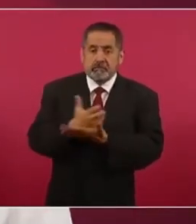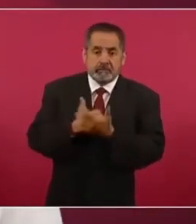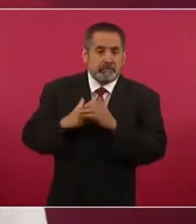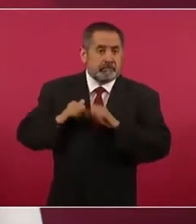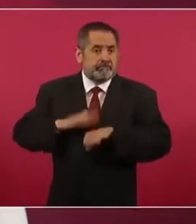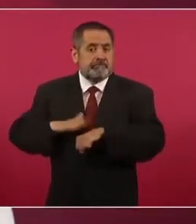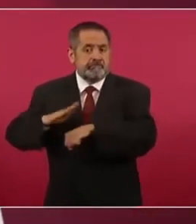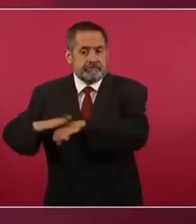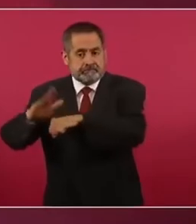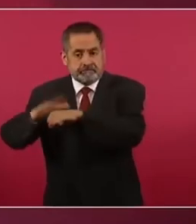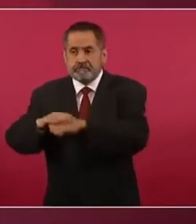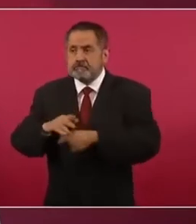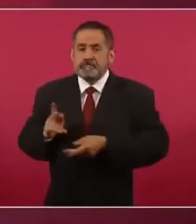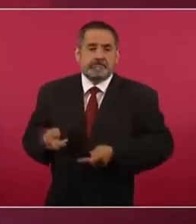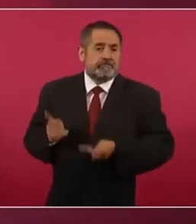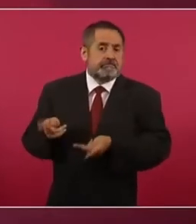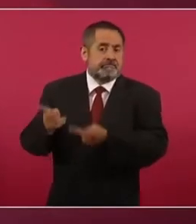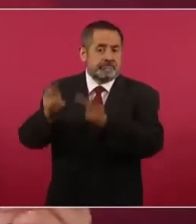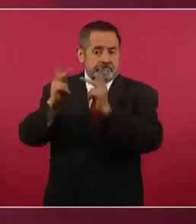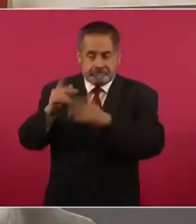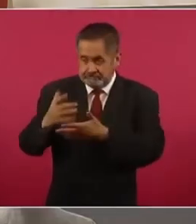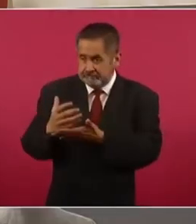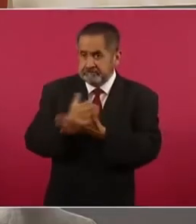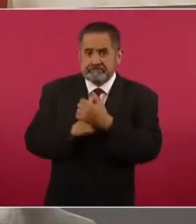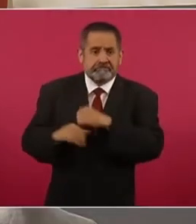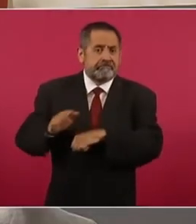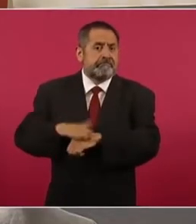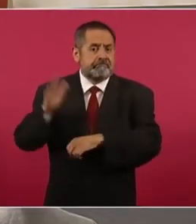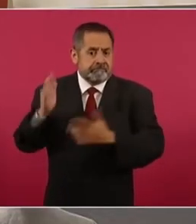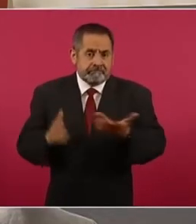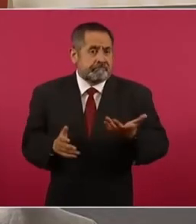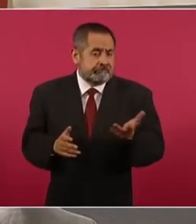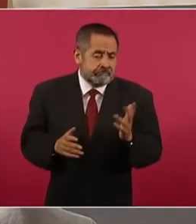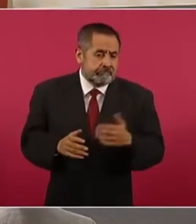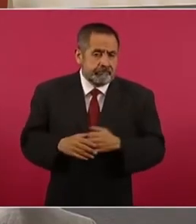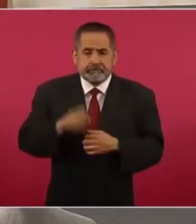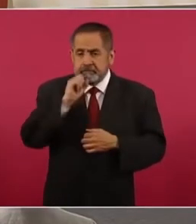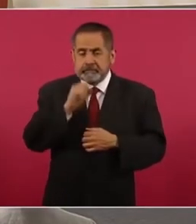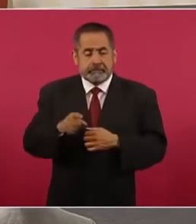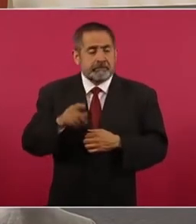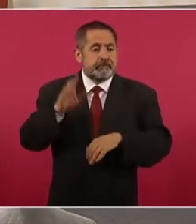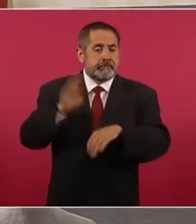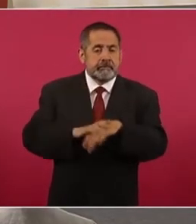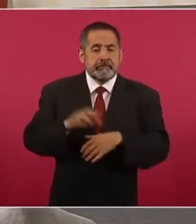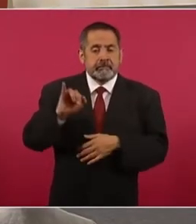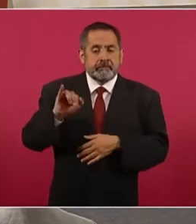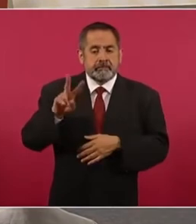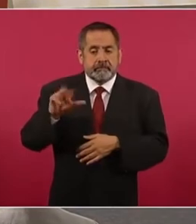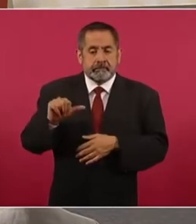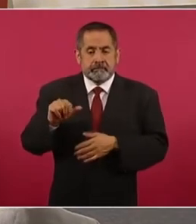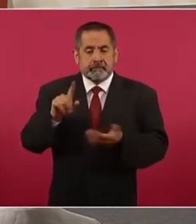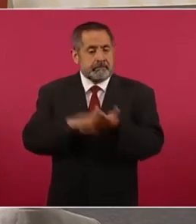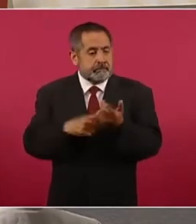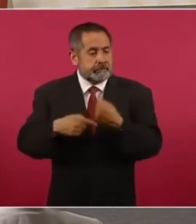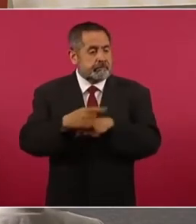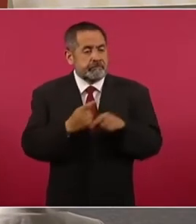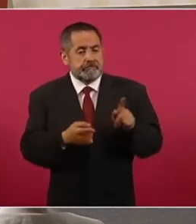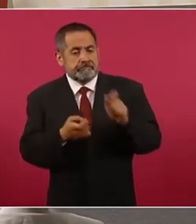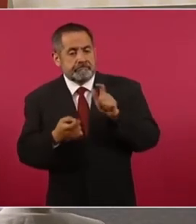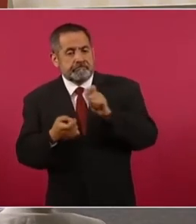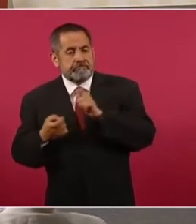y otros derivados del petróleo. También recibirá más IVA por un mayor consumo de combustibles.